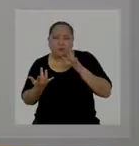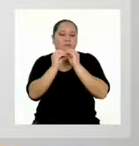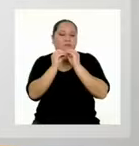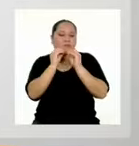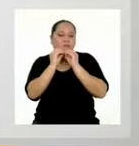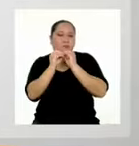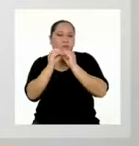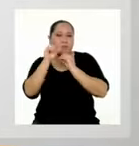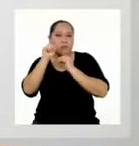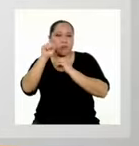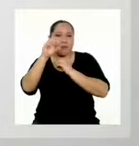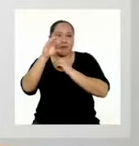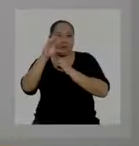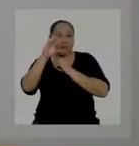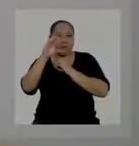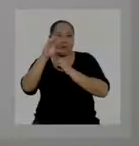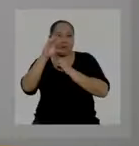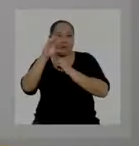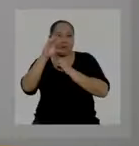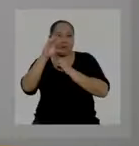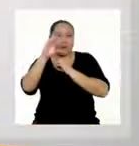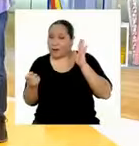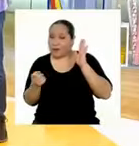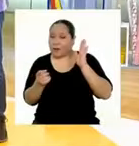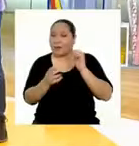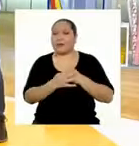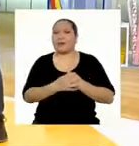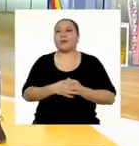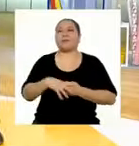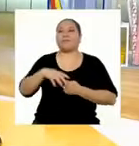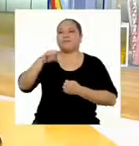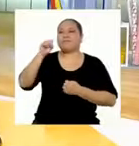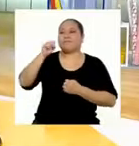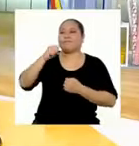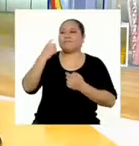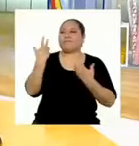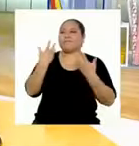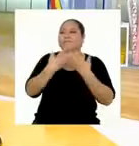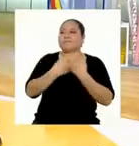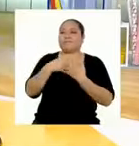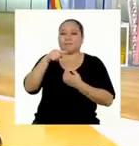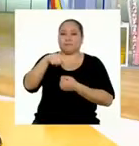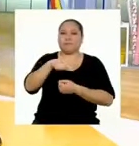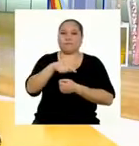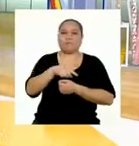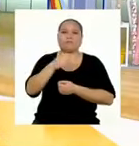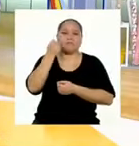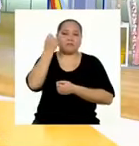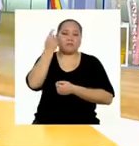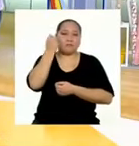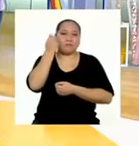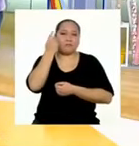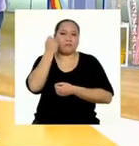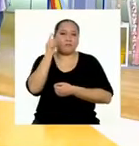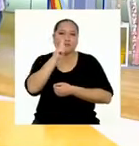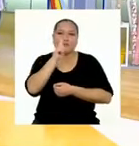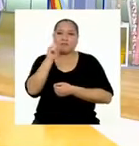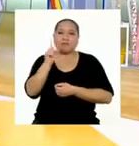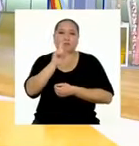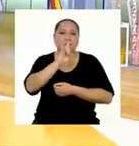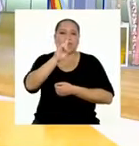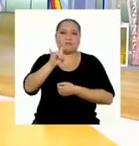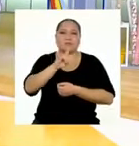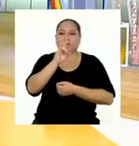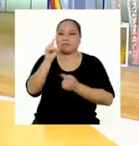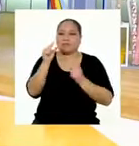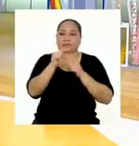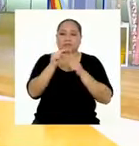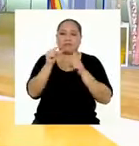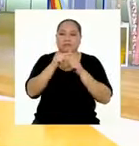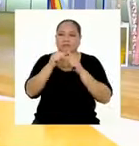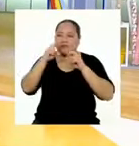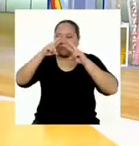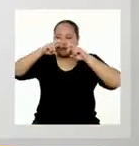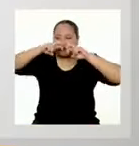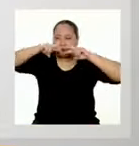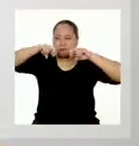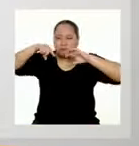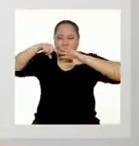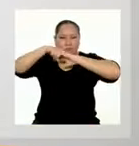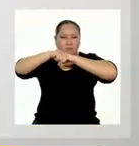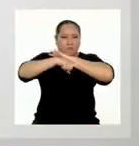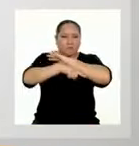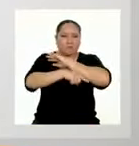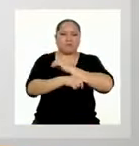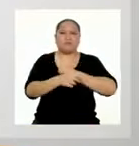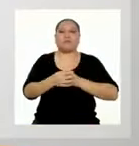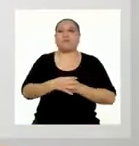Es que sí, el texto de Cristina es entendible y no ha usado palabras rebuscadas ni